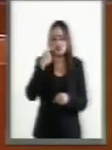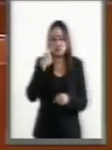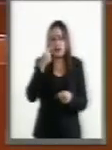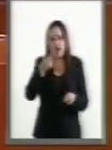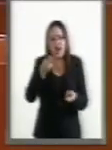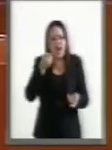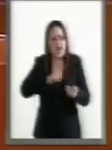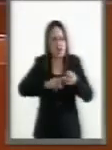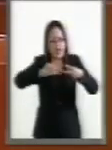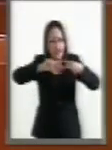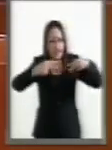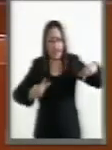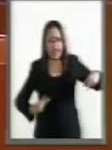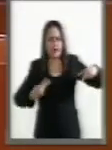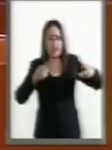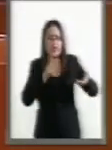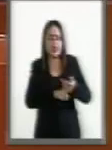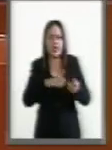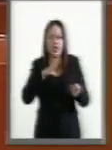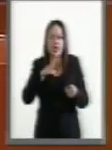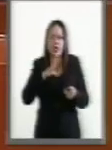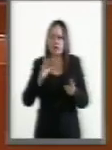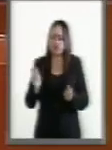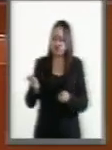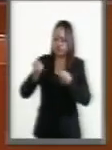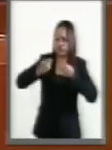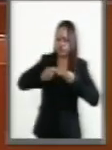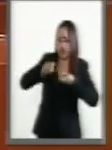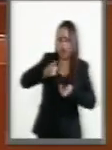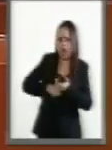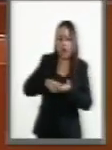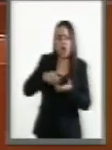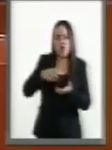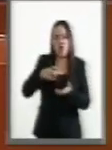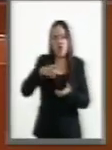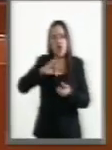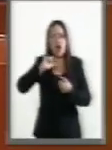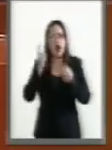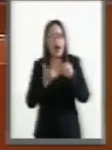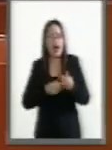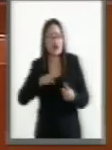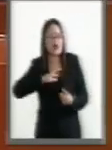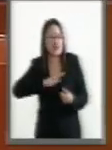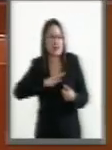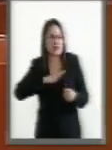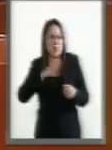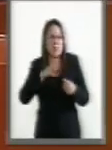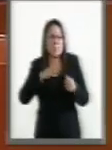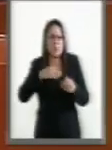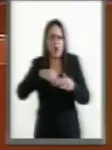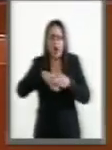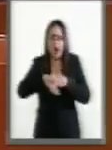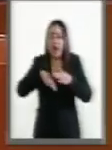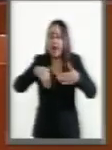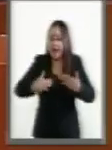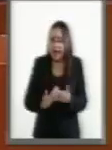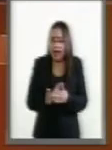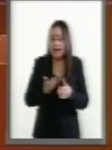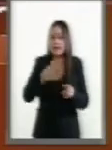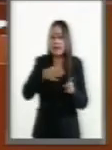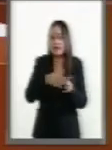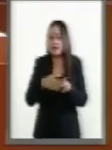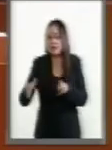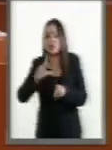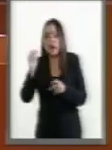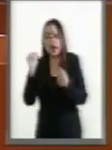genéticas, defectos congénitos e infecciones que ocurren durante el parto o poco después del nacimiento.